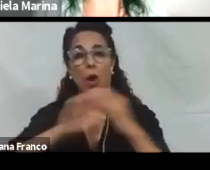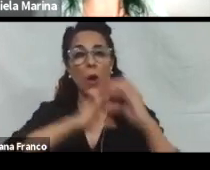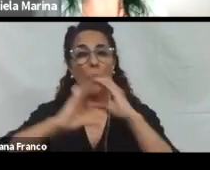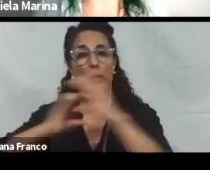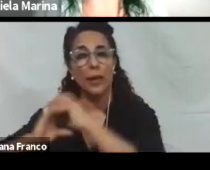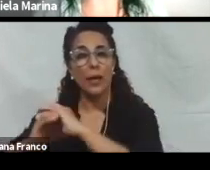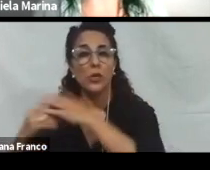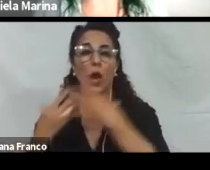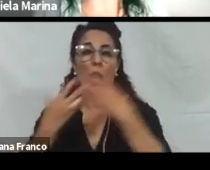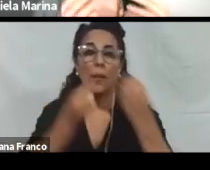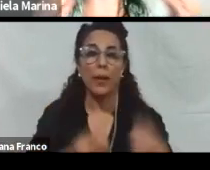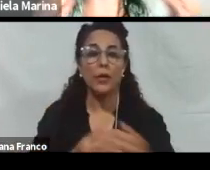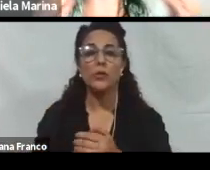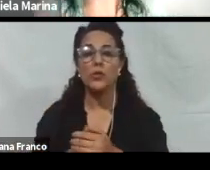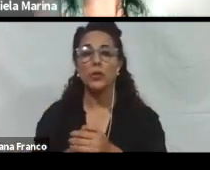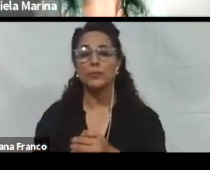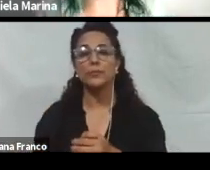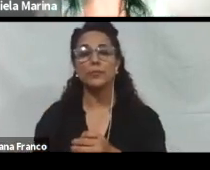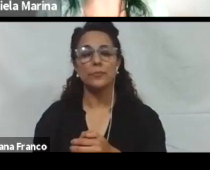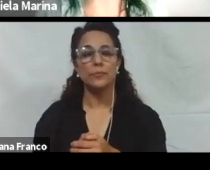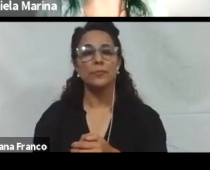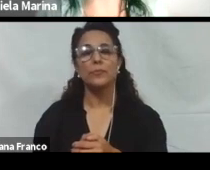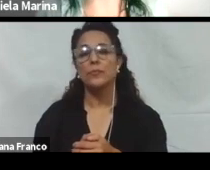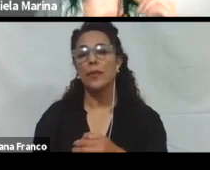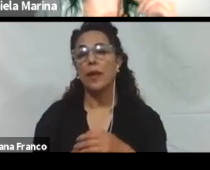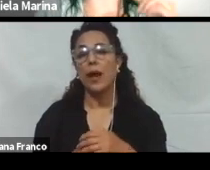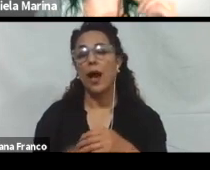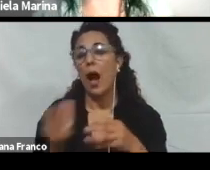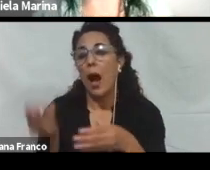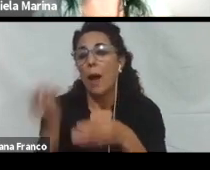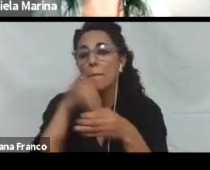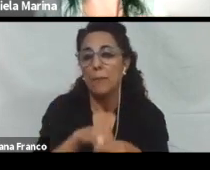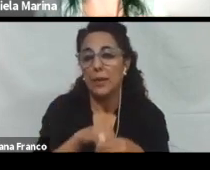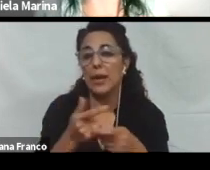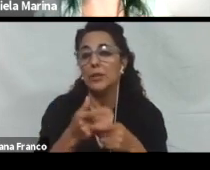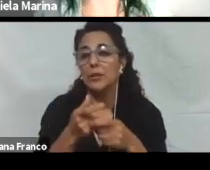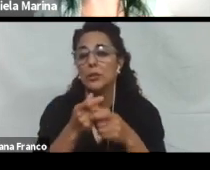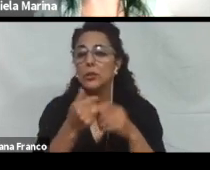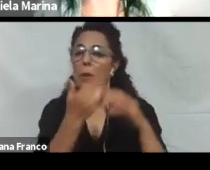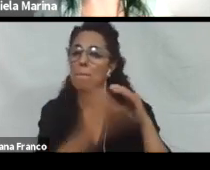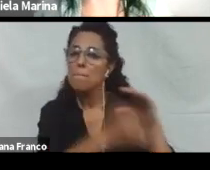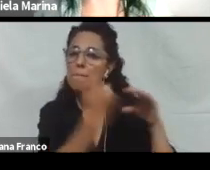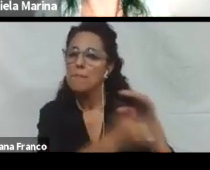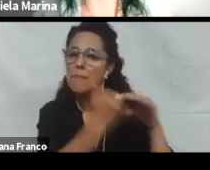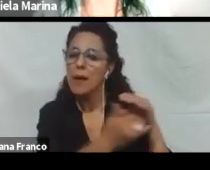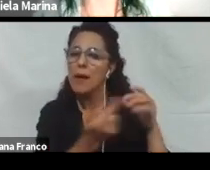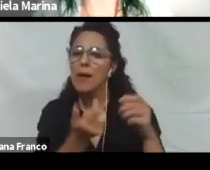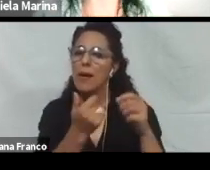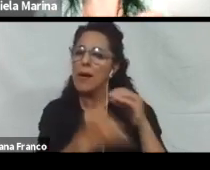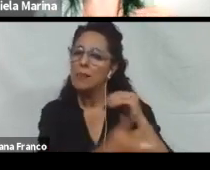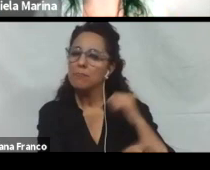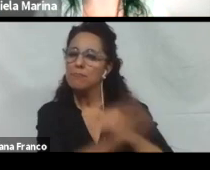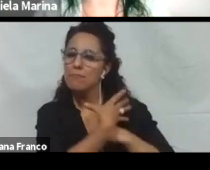son, por ejemplo, todas las aplicaciones que pueden tener las herramientas educativas como correo electrónico, foros de discusión, repositorios de